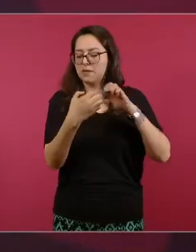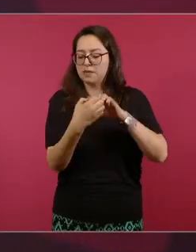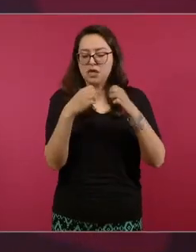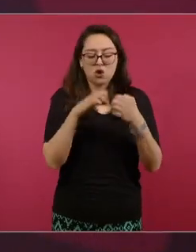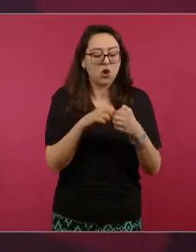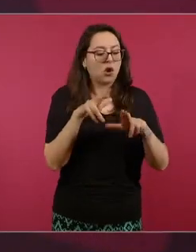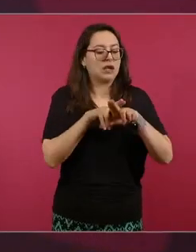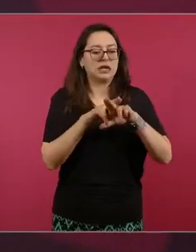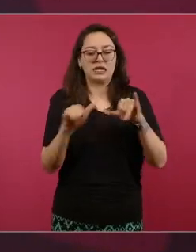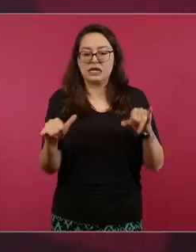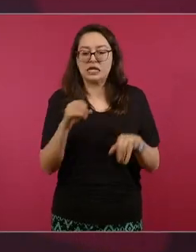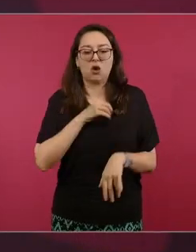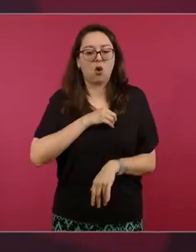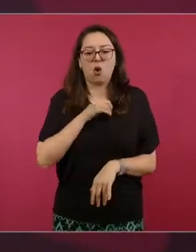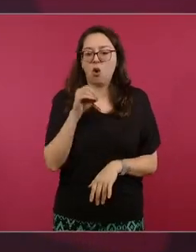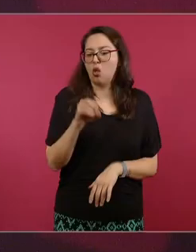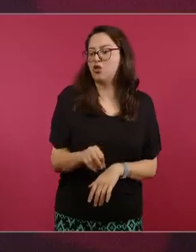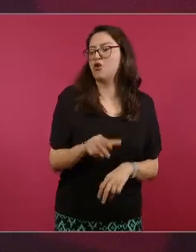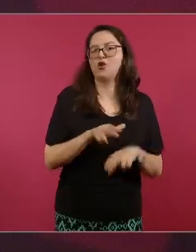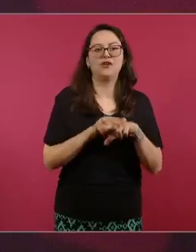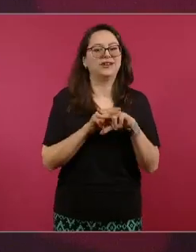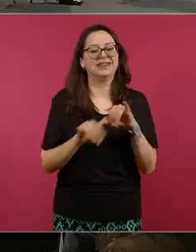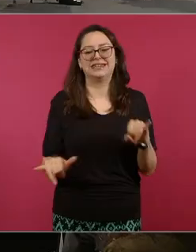no albergo rencores